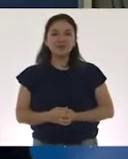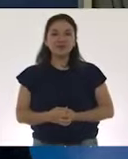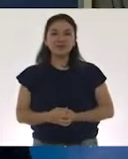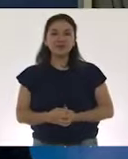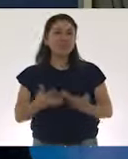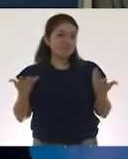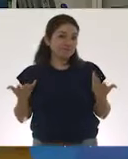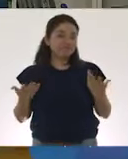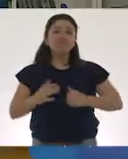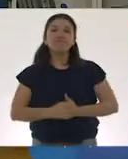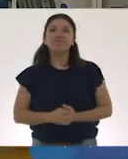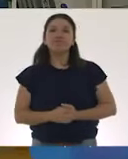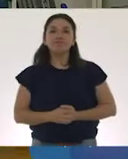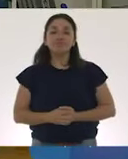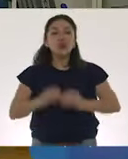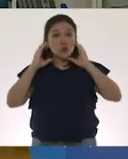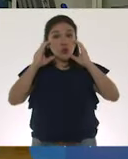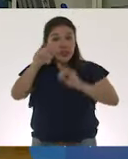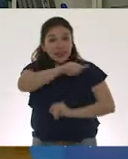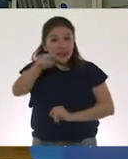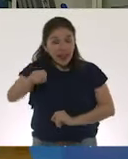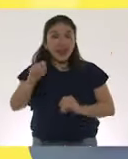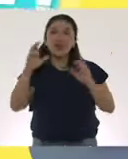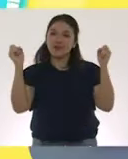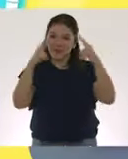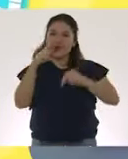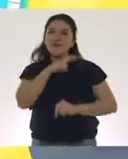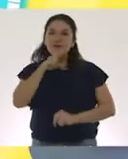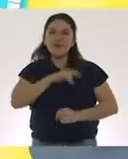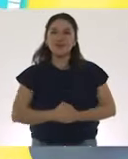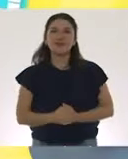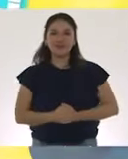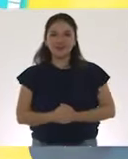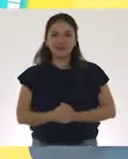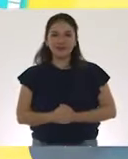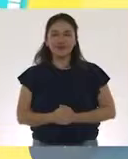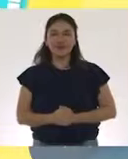Bueno, cuídense y hasta la próxima. ¡Cuídate!